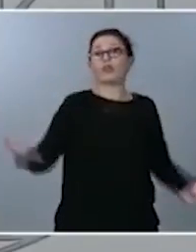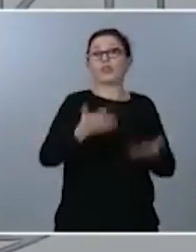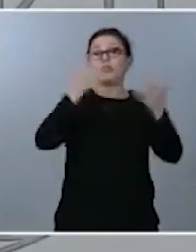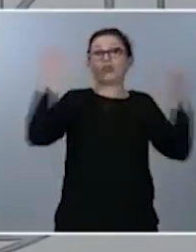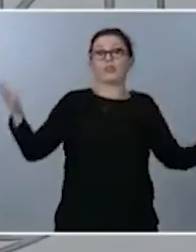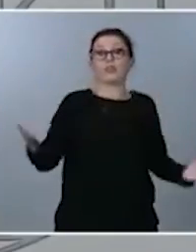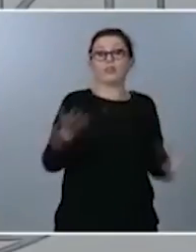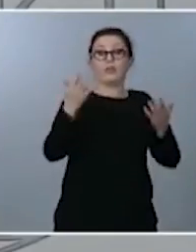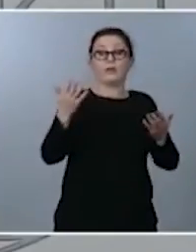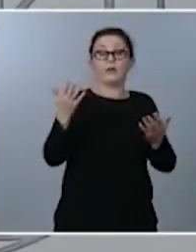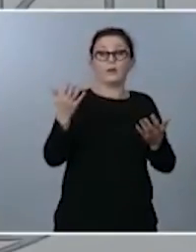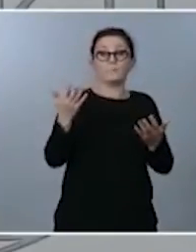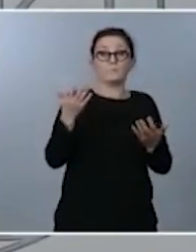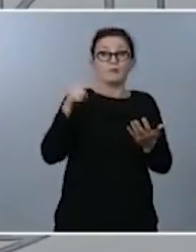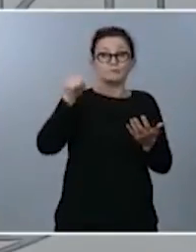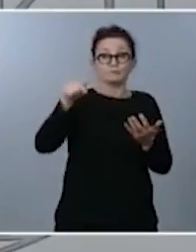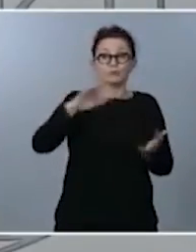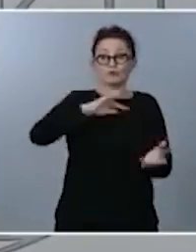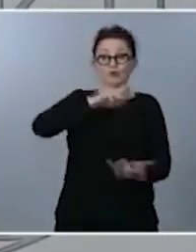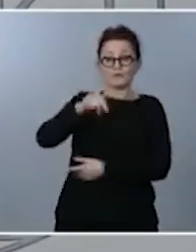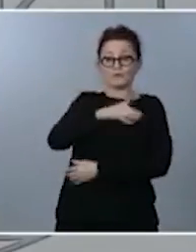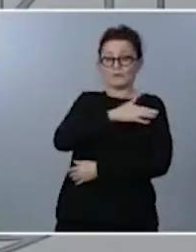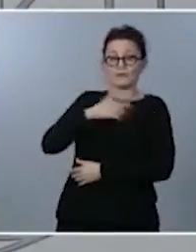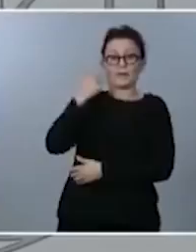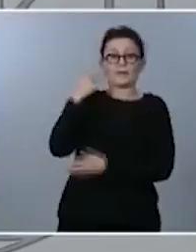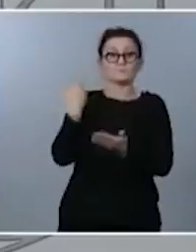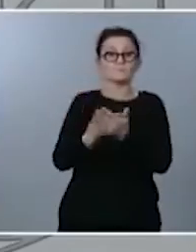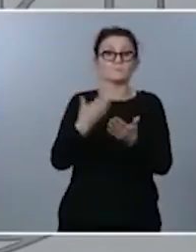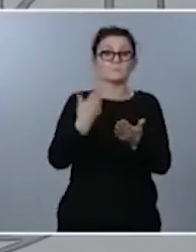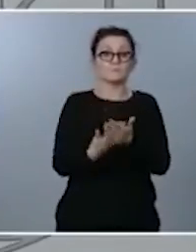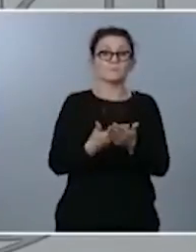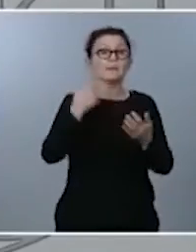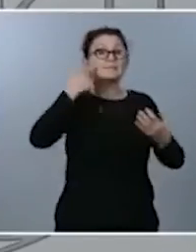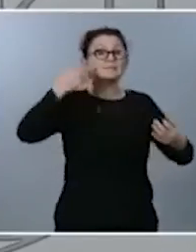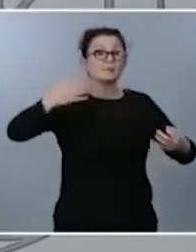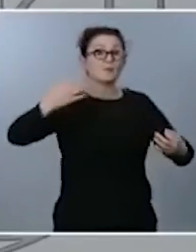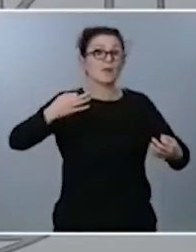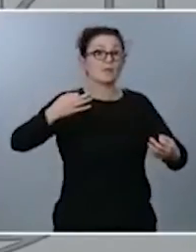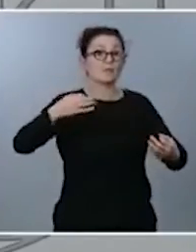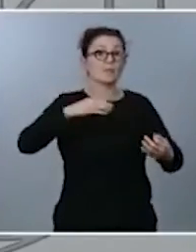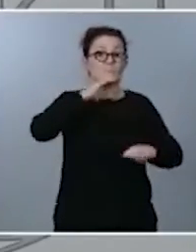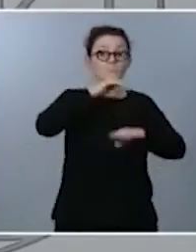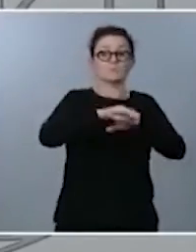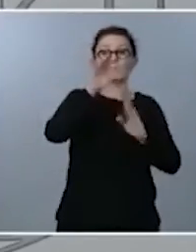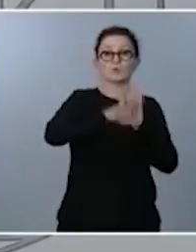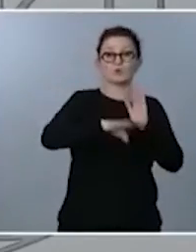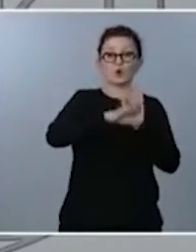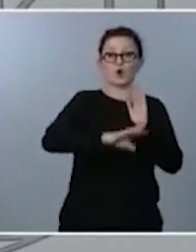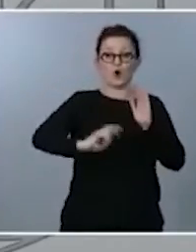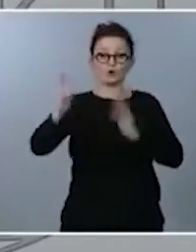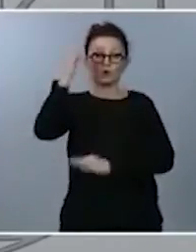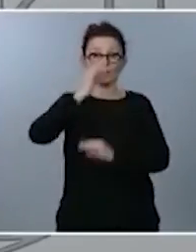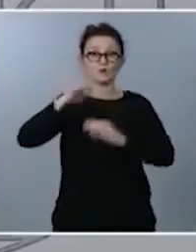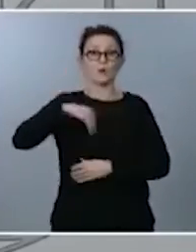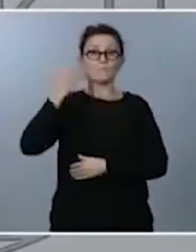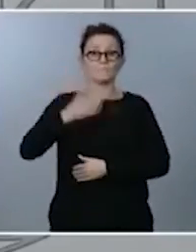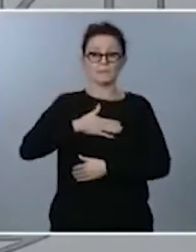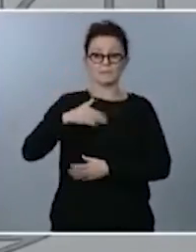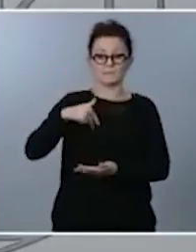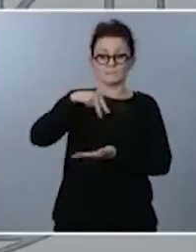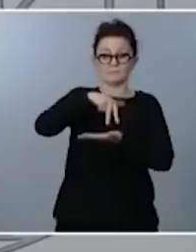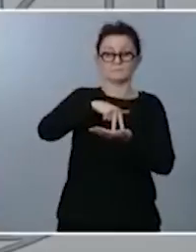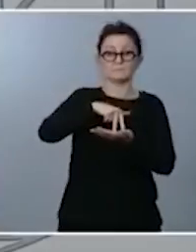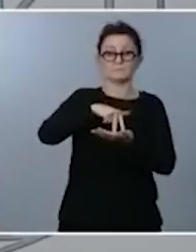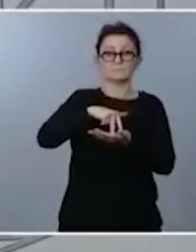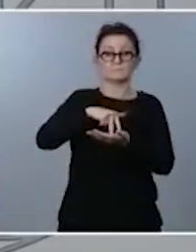se estaba garantizando la seguridad a través de los protocolos por decirle otro dato mañana yo compareceré en el congreso de los